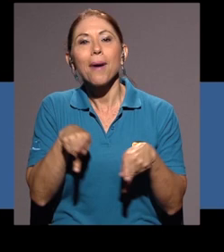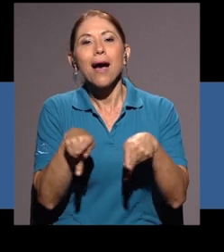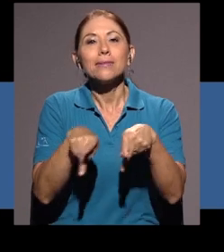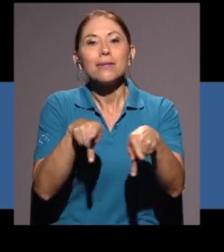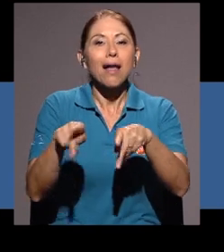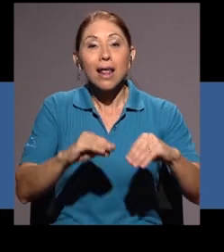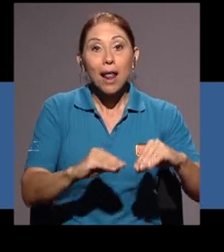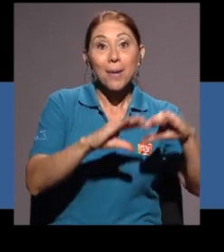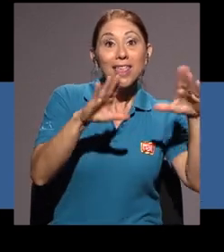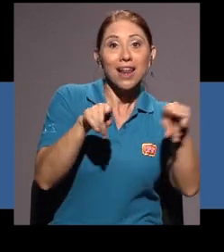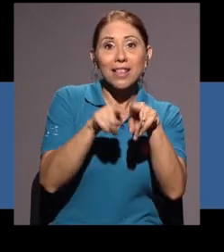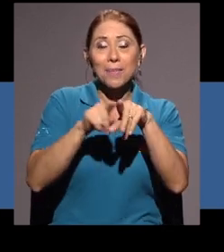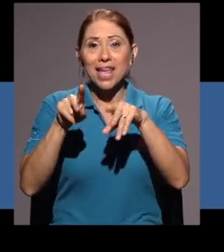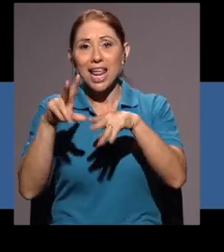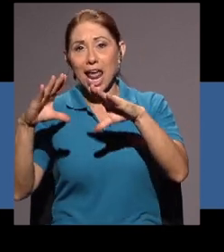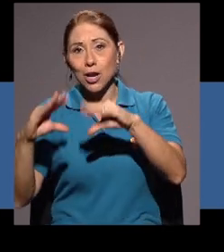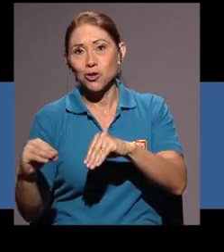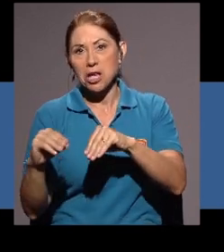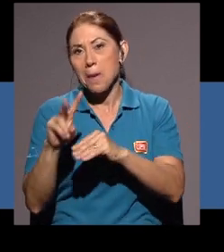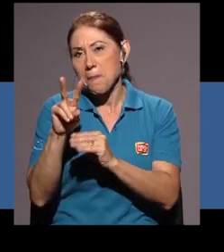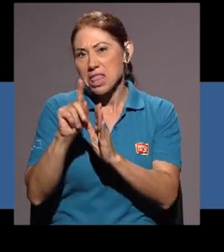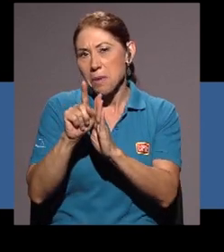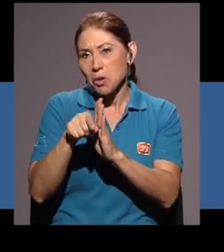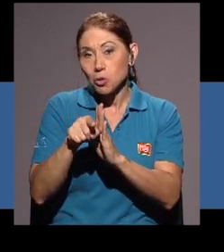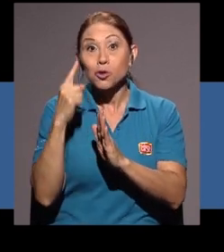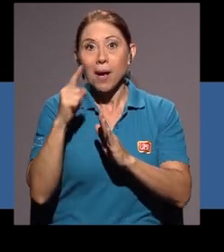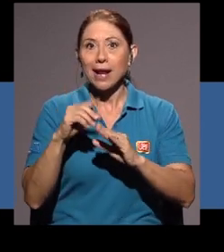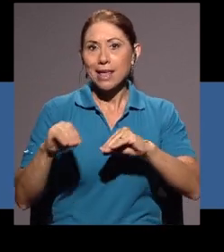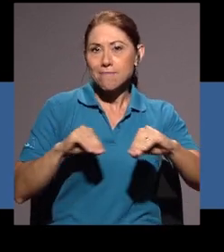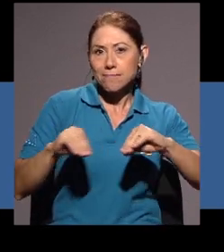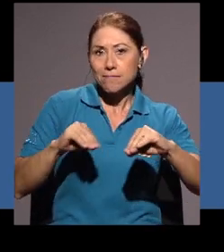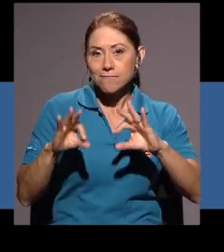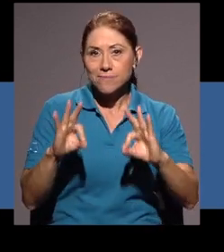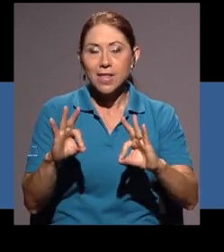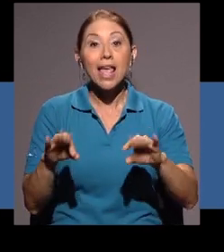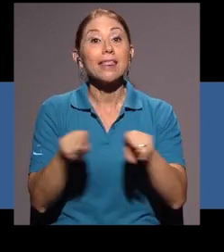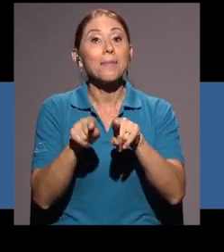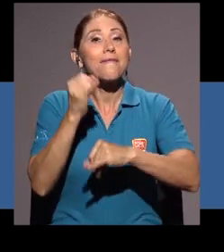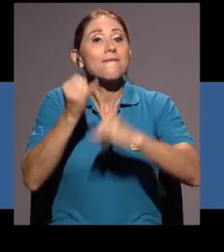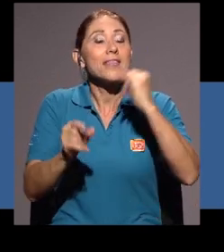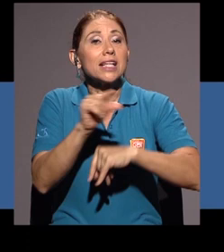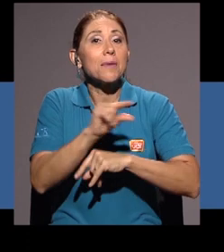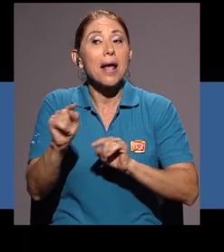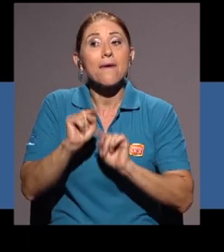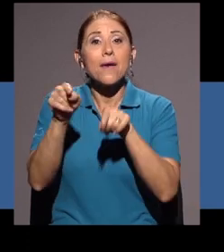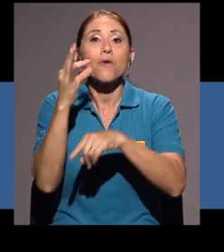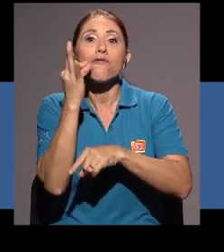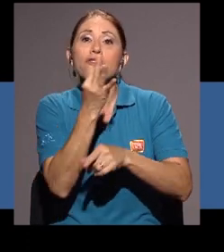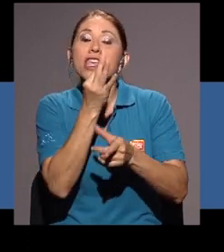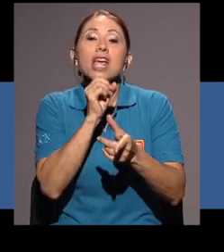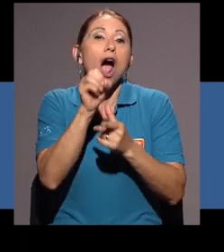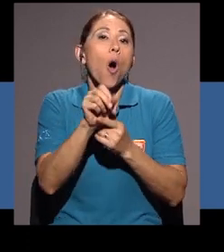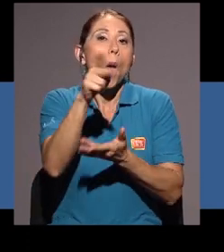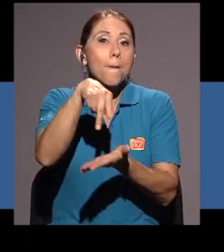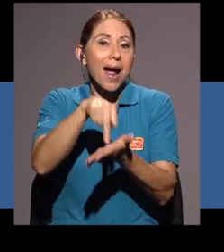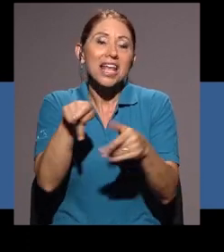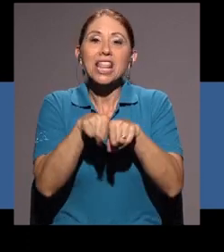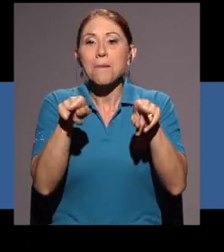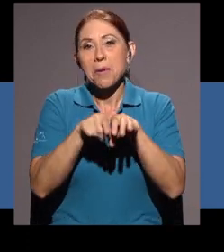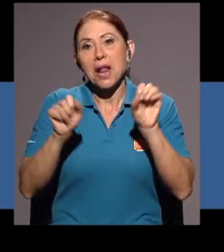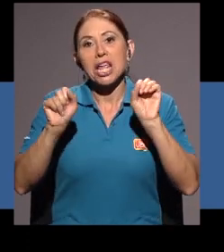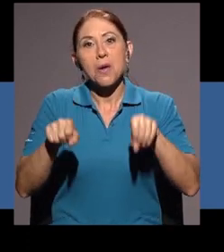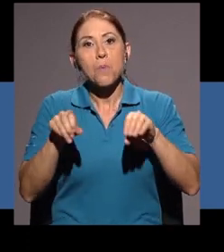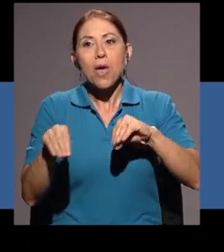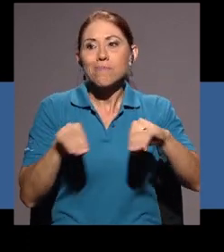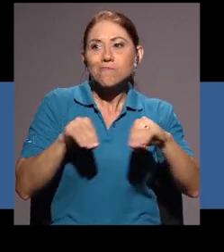lo menos 20 minutos, para que ella haga ejercicio. Y los fines de semana la llevo a una finca o a un parque también para